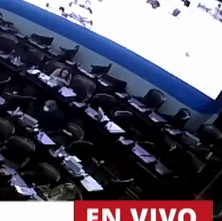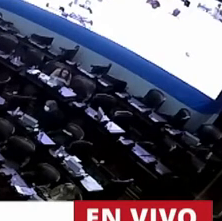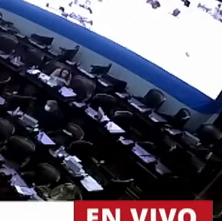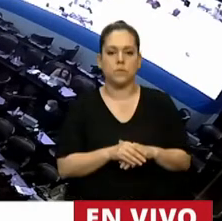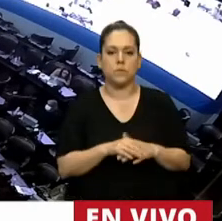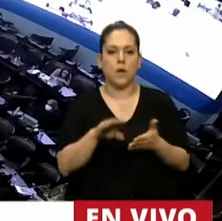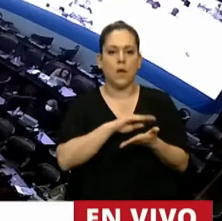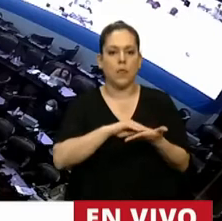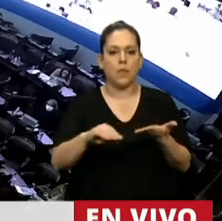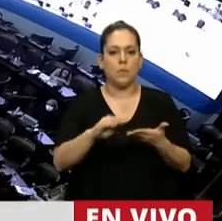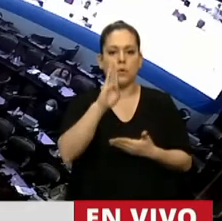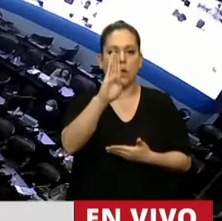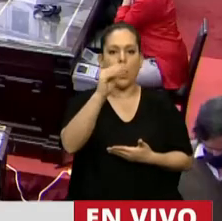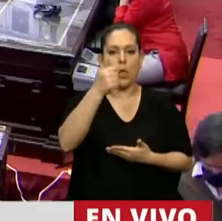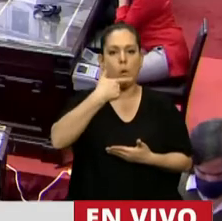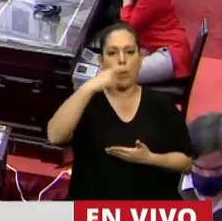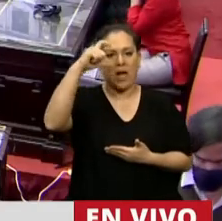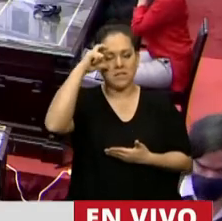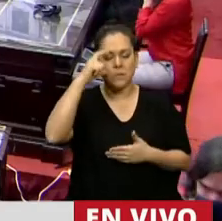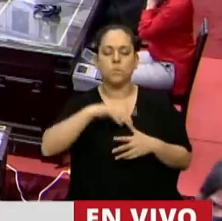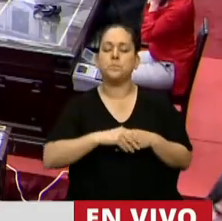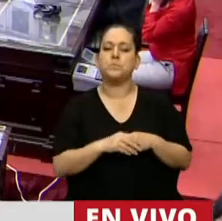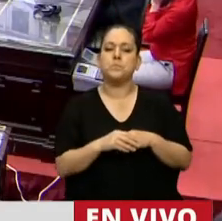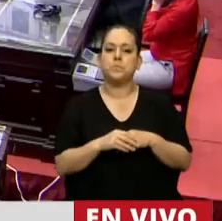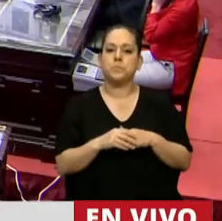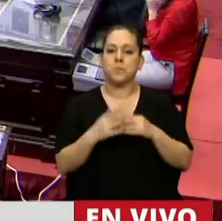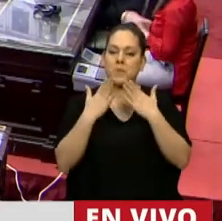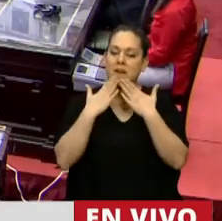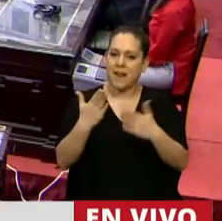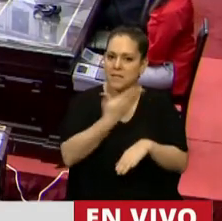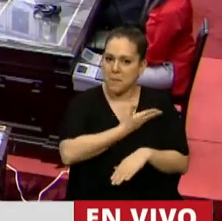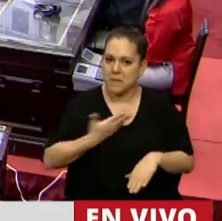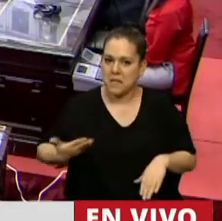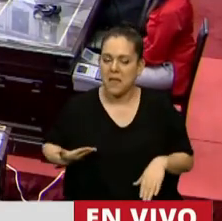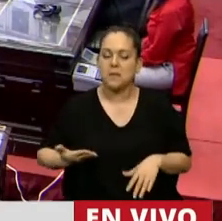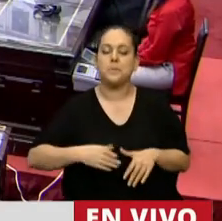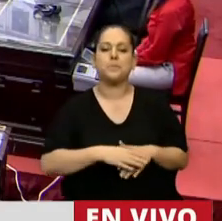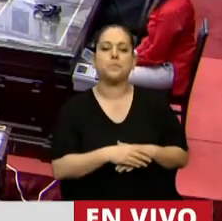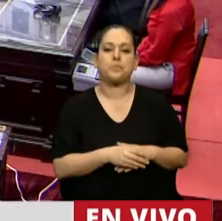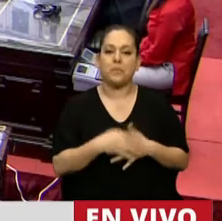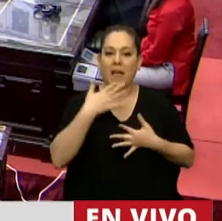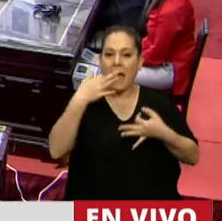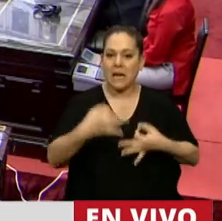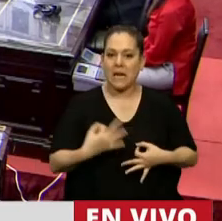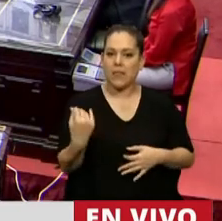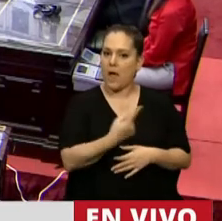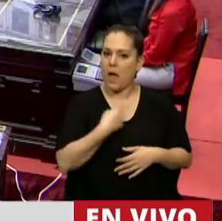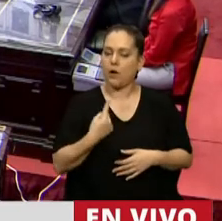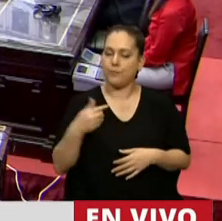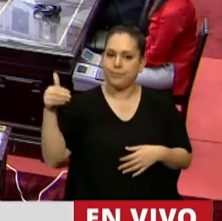Gracias, Presidente. Mire, en realidad, nosotros estamos acá,